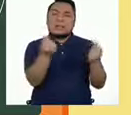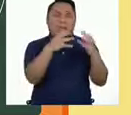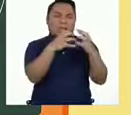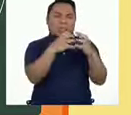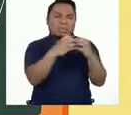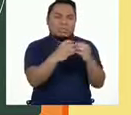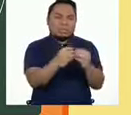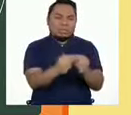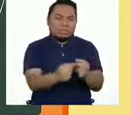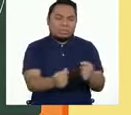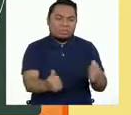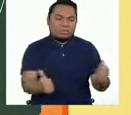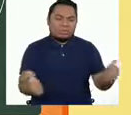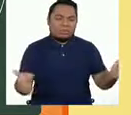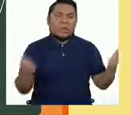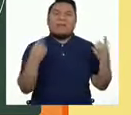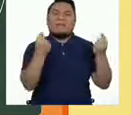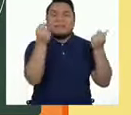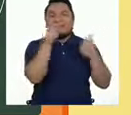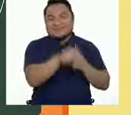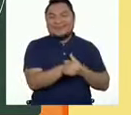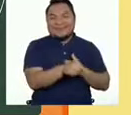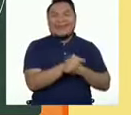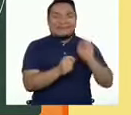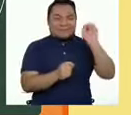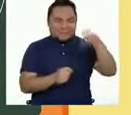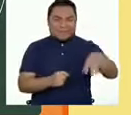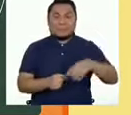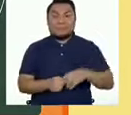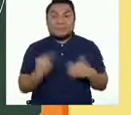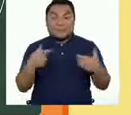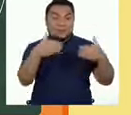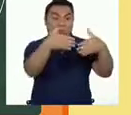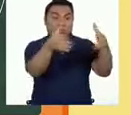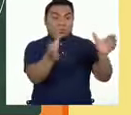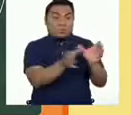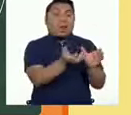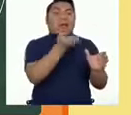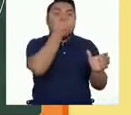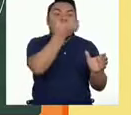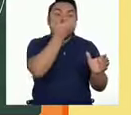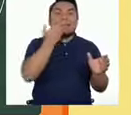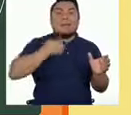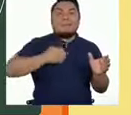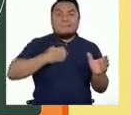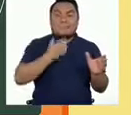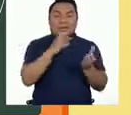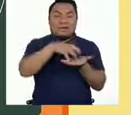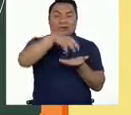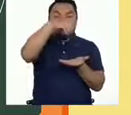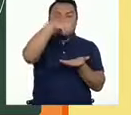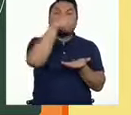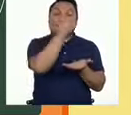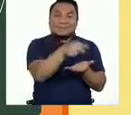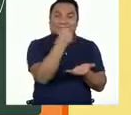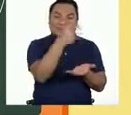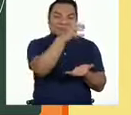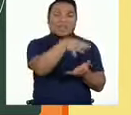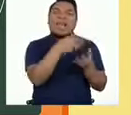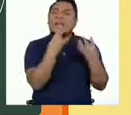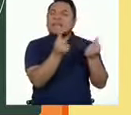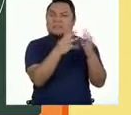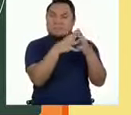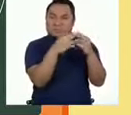mucha facilidad. Por un lado, tenemos un grupo con la manzana y la pera, que tienen en común su rápida